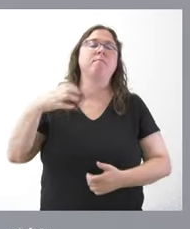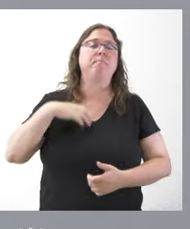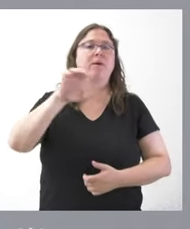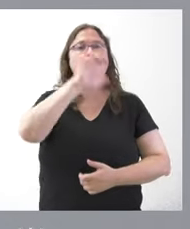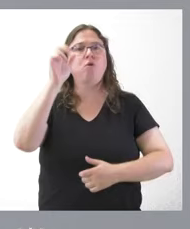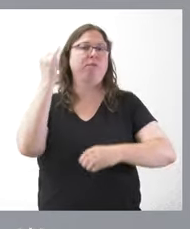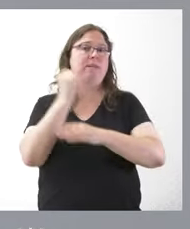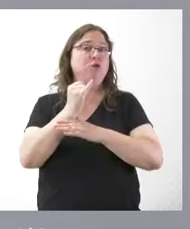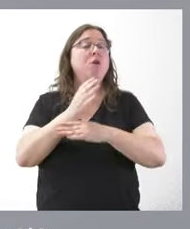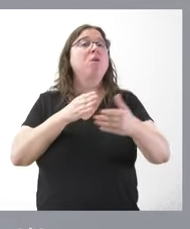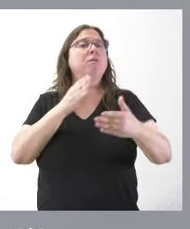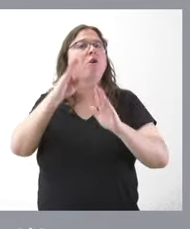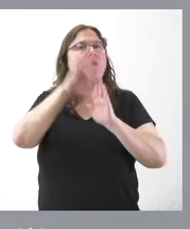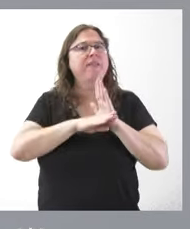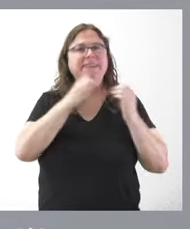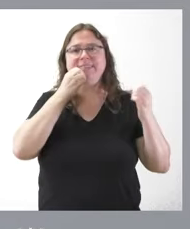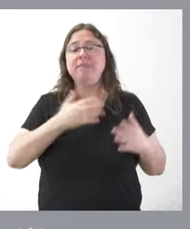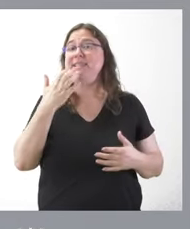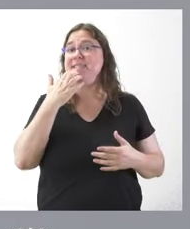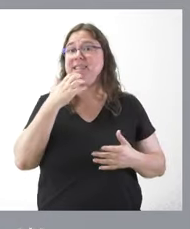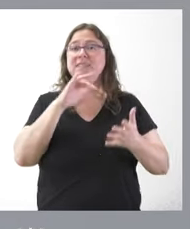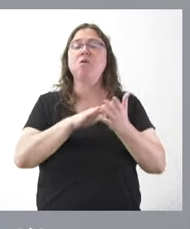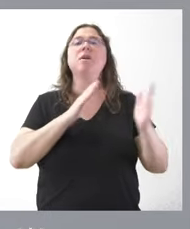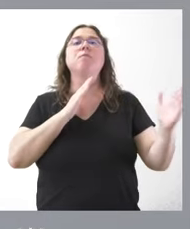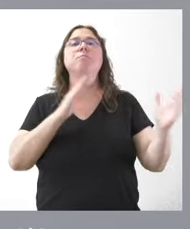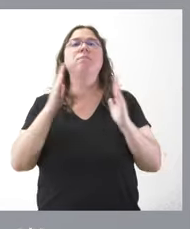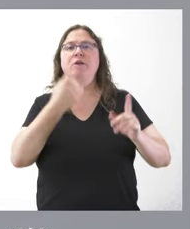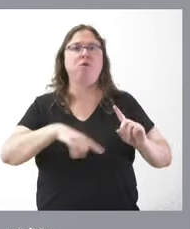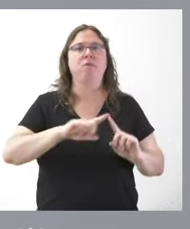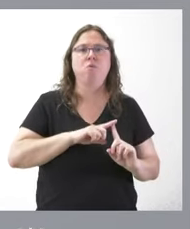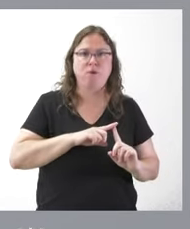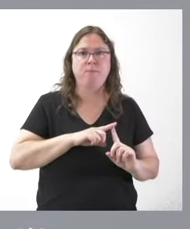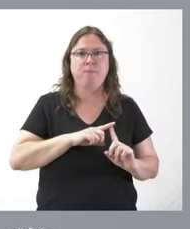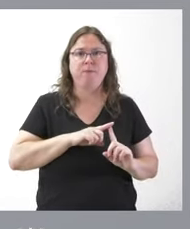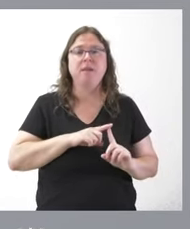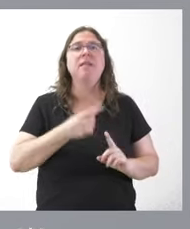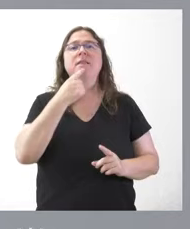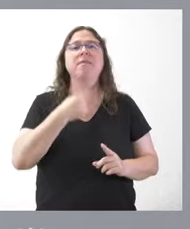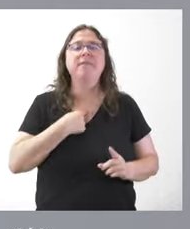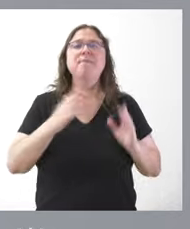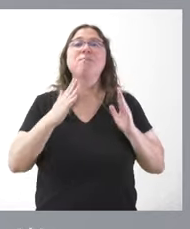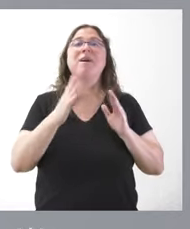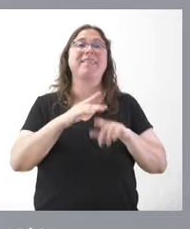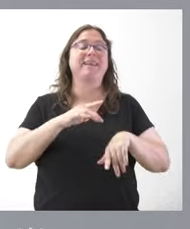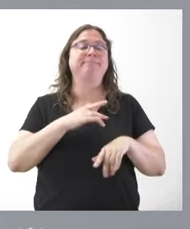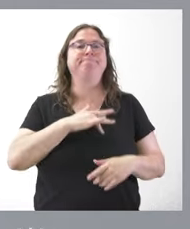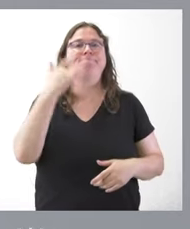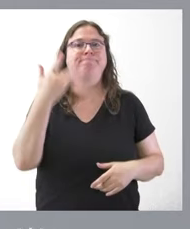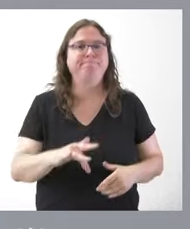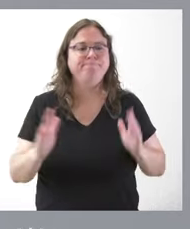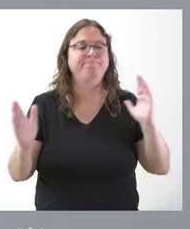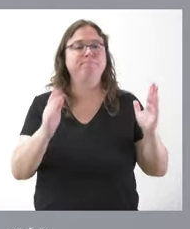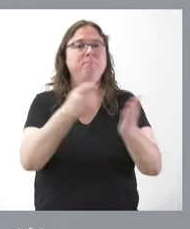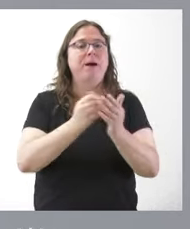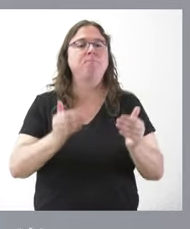condiciones son buenas a través de que se fije el periodo de devolución se fije la posibilidad de un periodo de exención en el